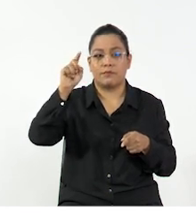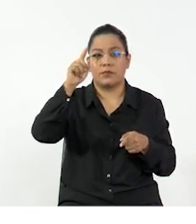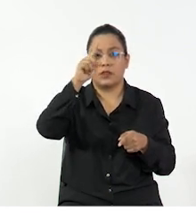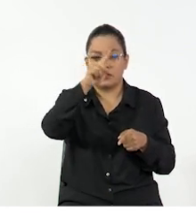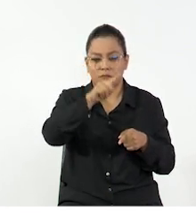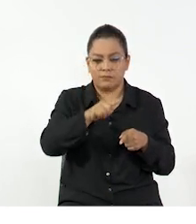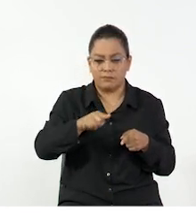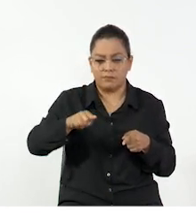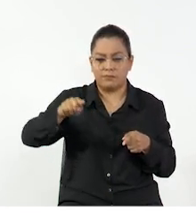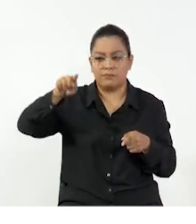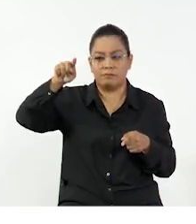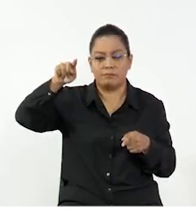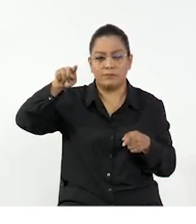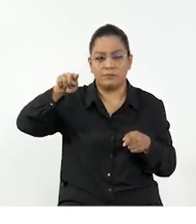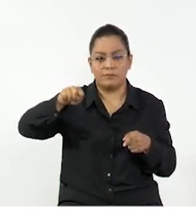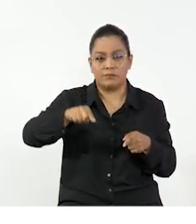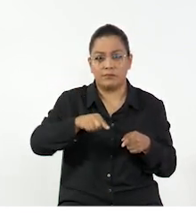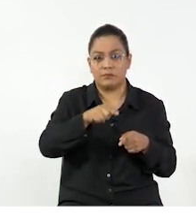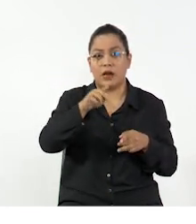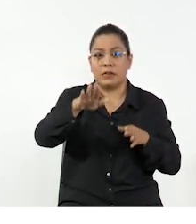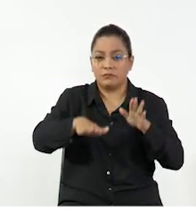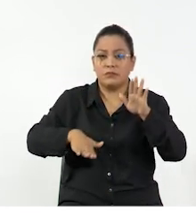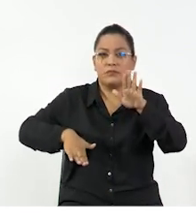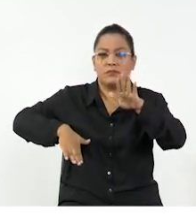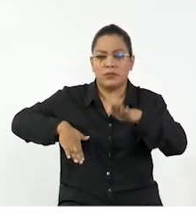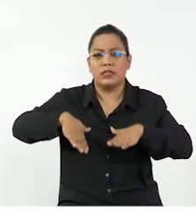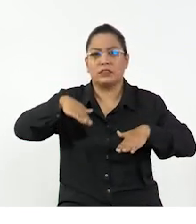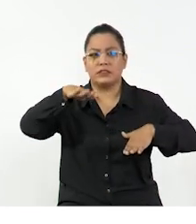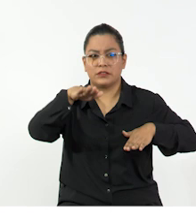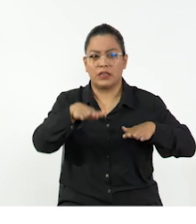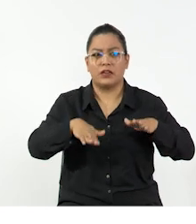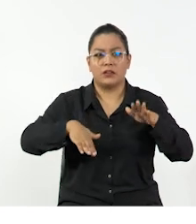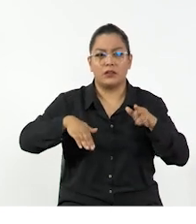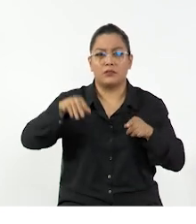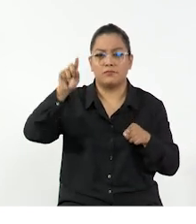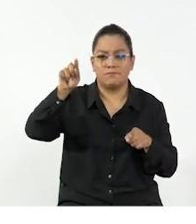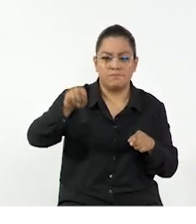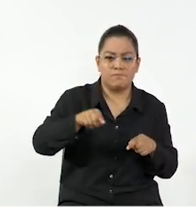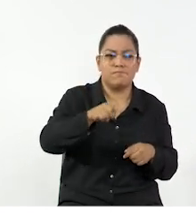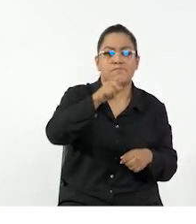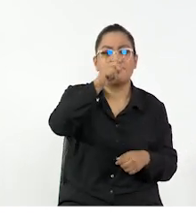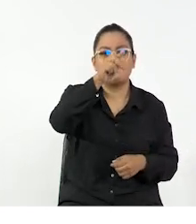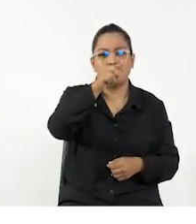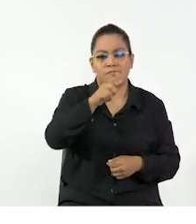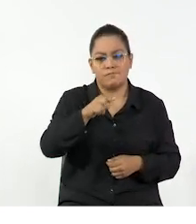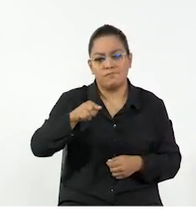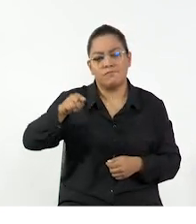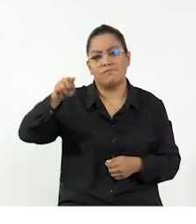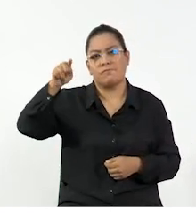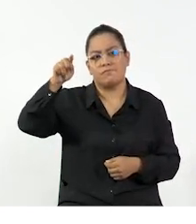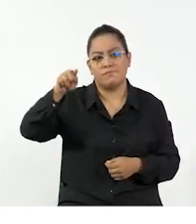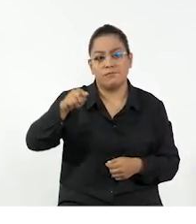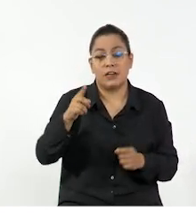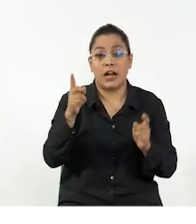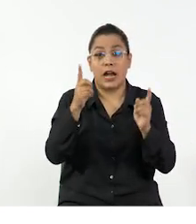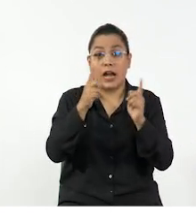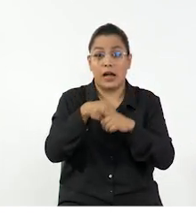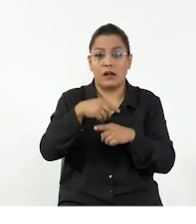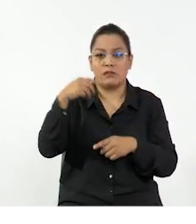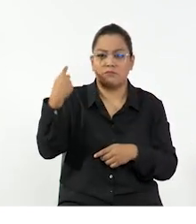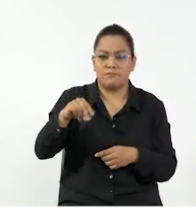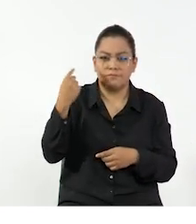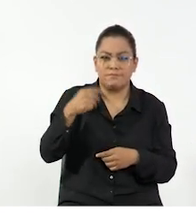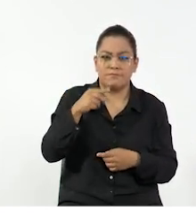ser colocado en esta pista de patinaje. Como podemos observar, el personaje se mueve de arriba hacia abajo,